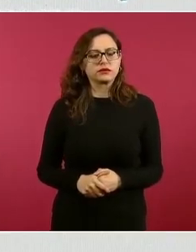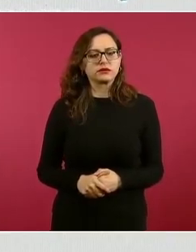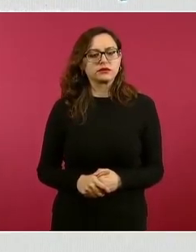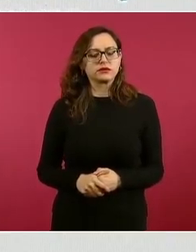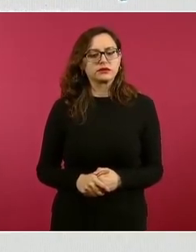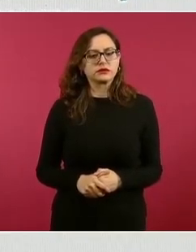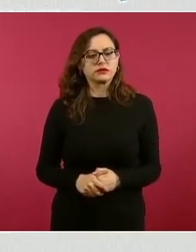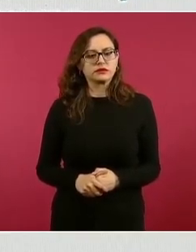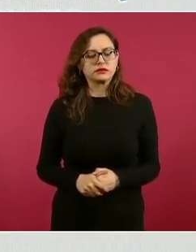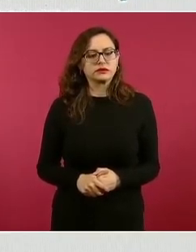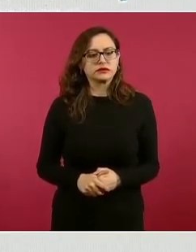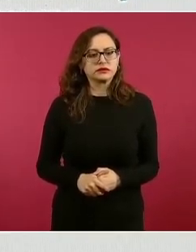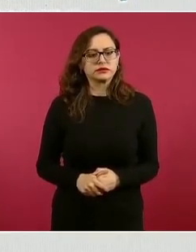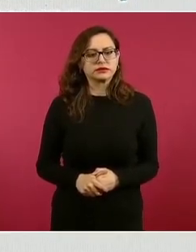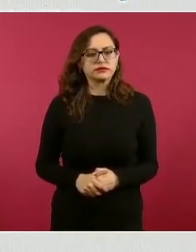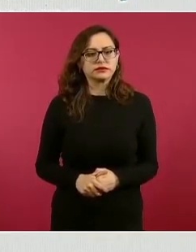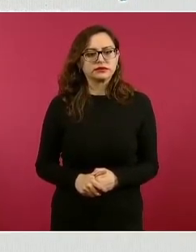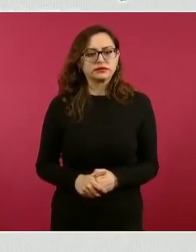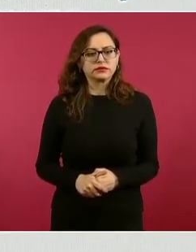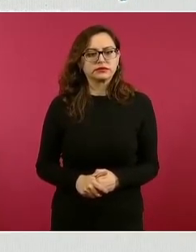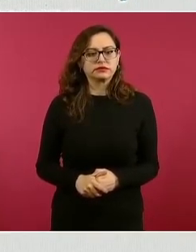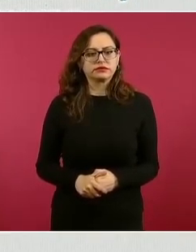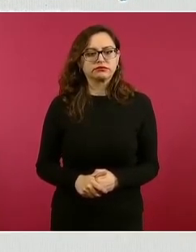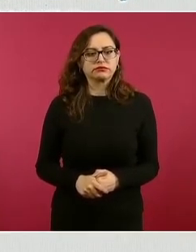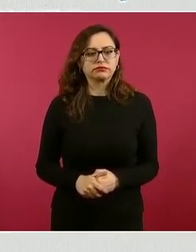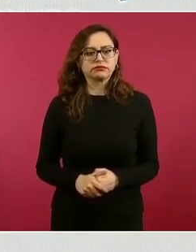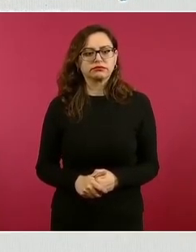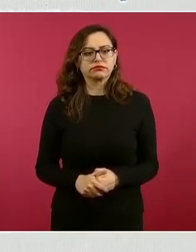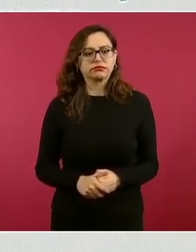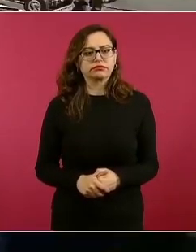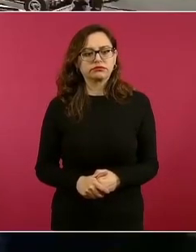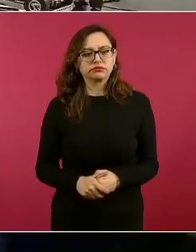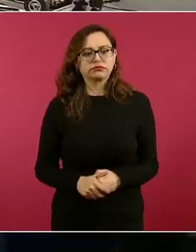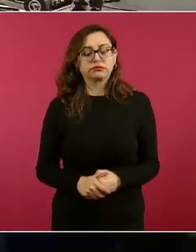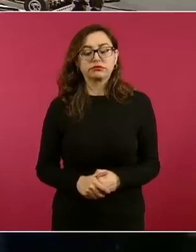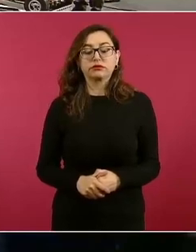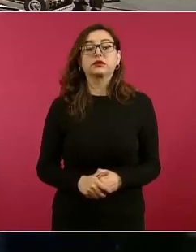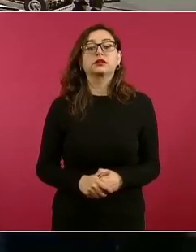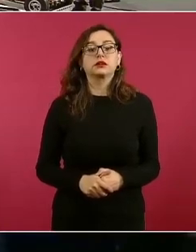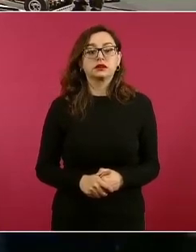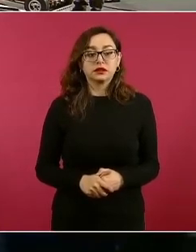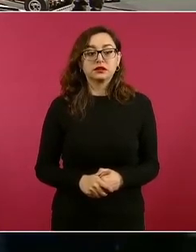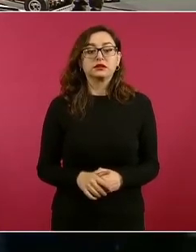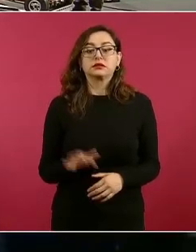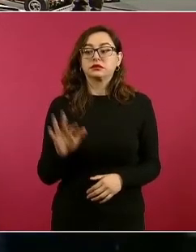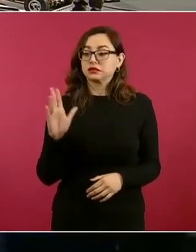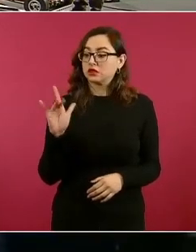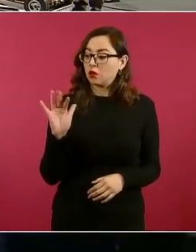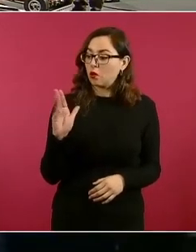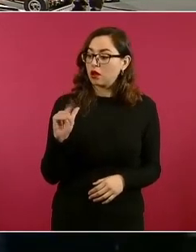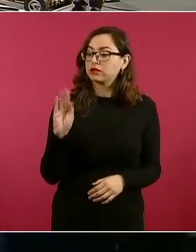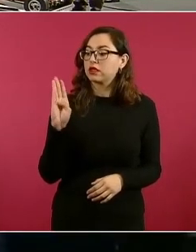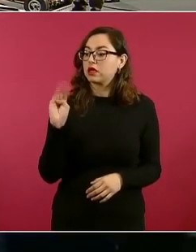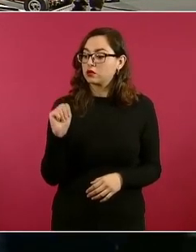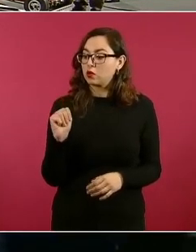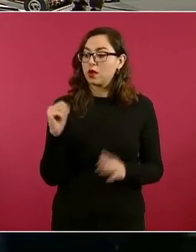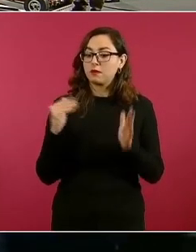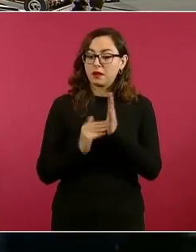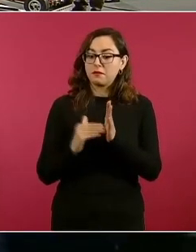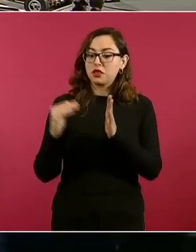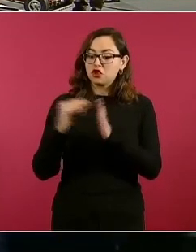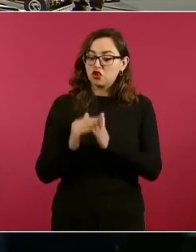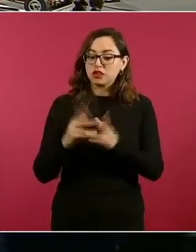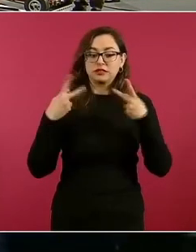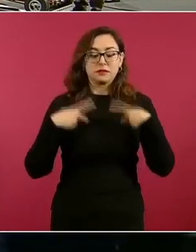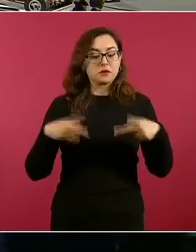59 millones